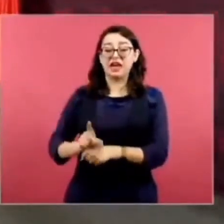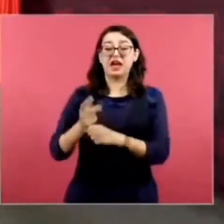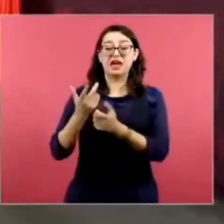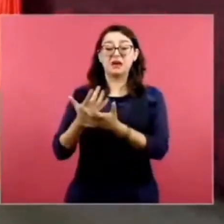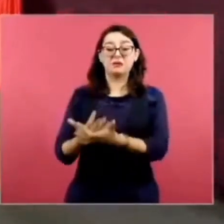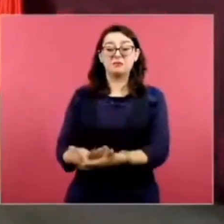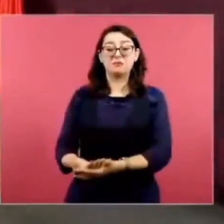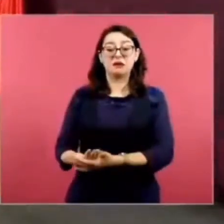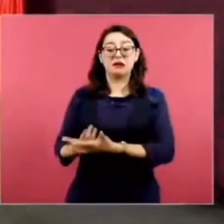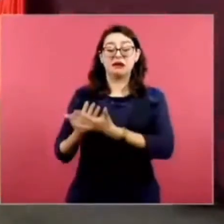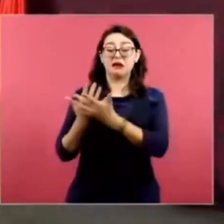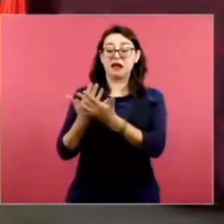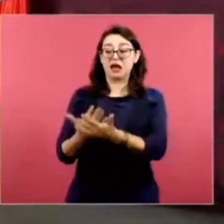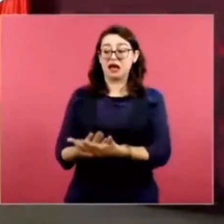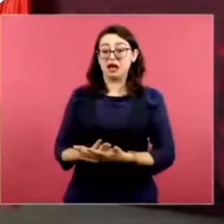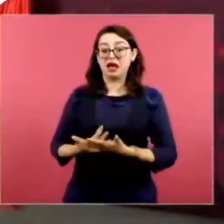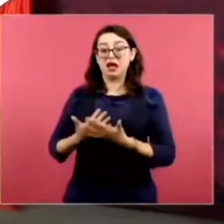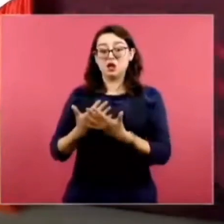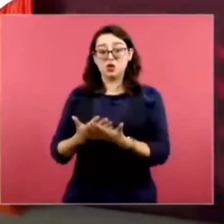Entonces, nosotros que estamos